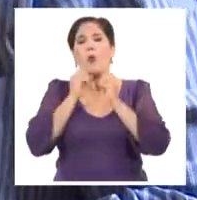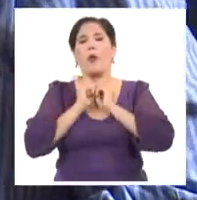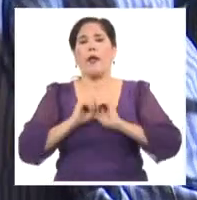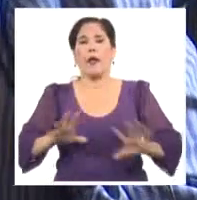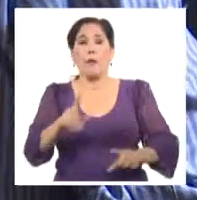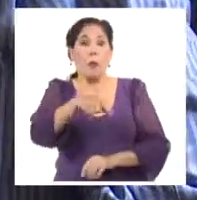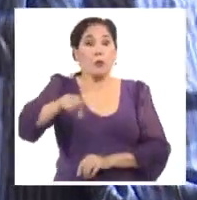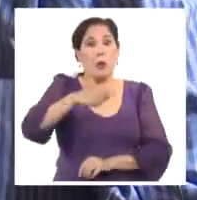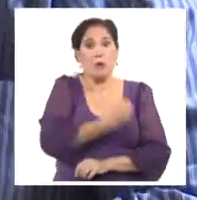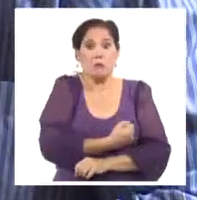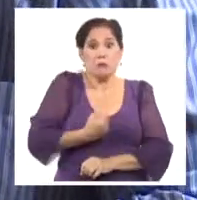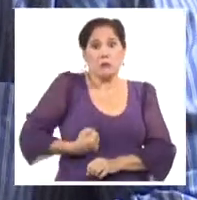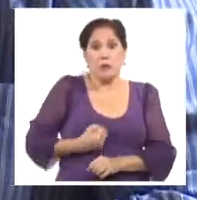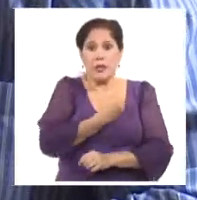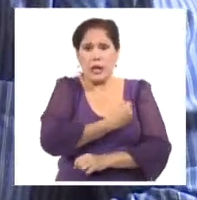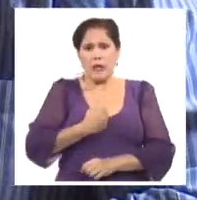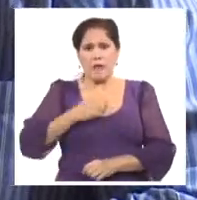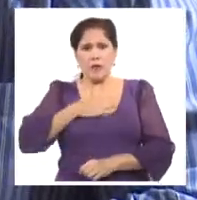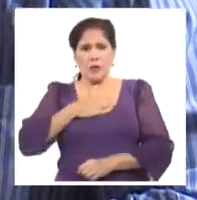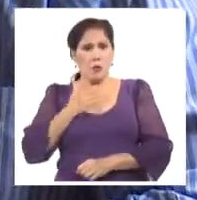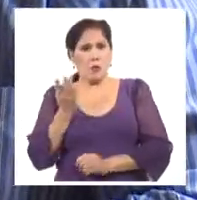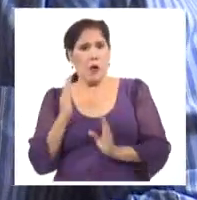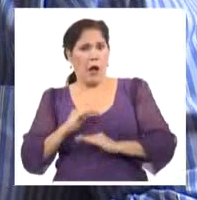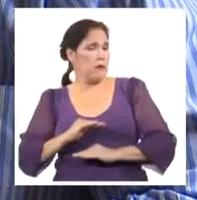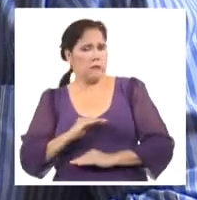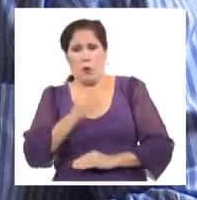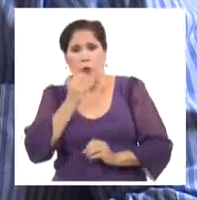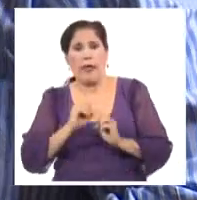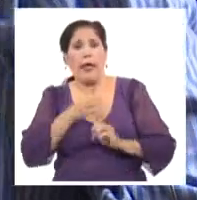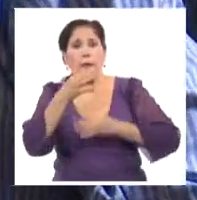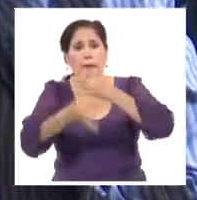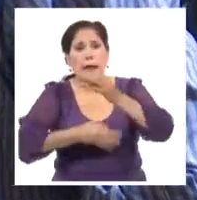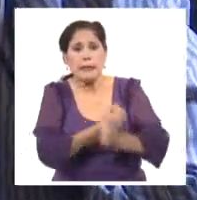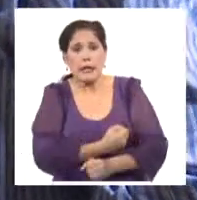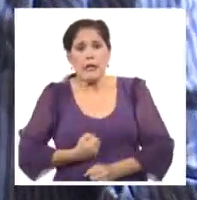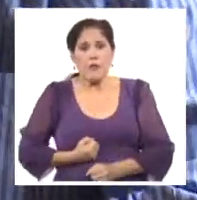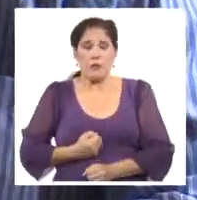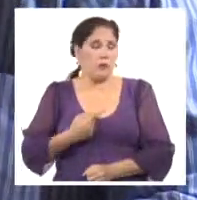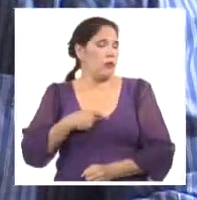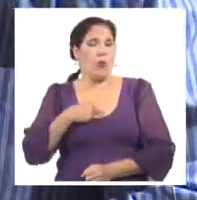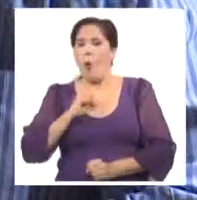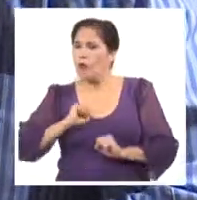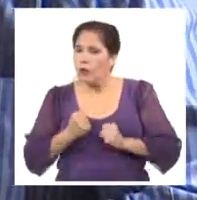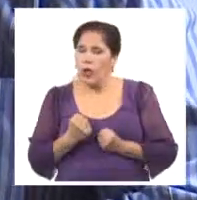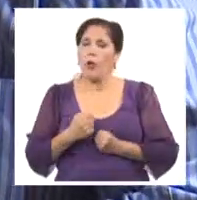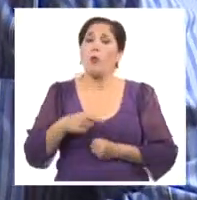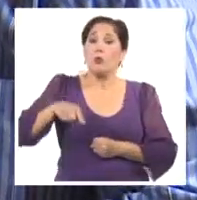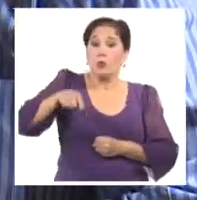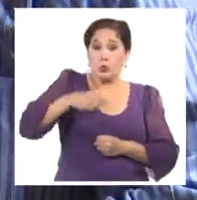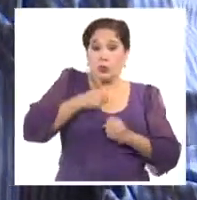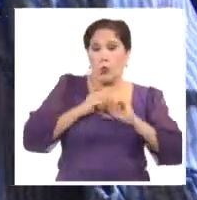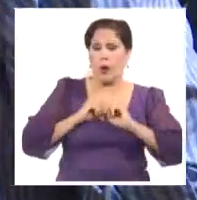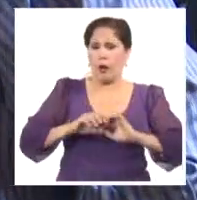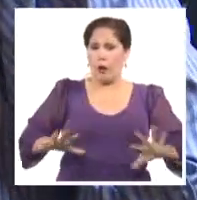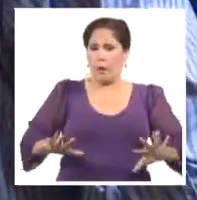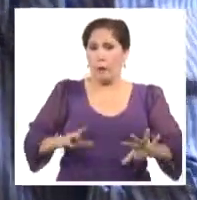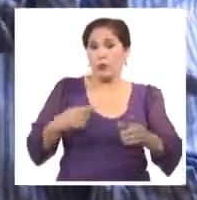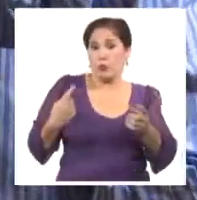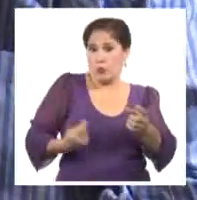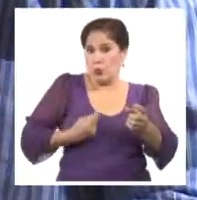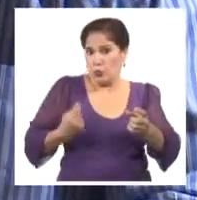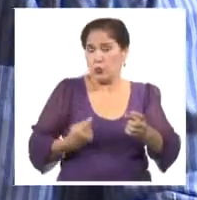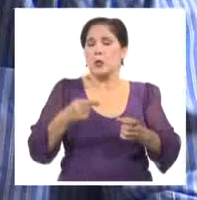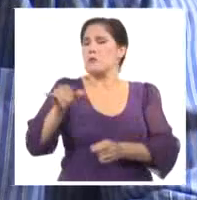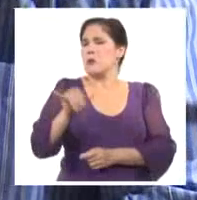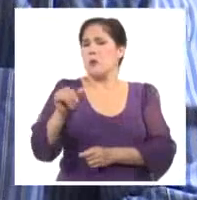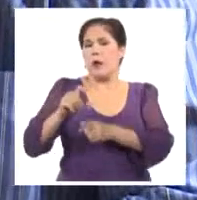puede hablar de sacrificio si no es sacrificado, usted no puede hablar de entrega si usted no es entregado, usted no puede hablar de combatividad si usted no es